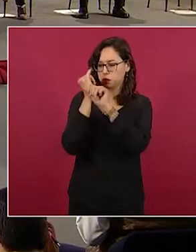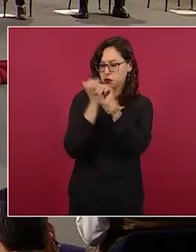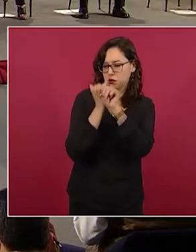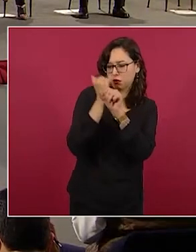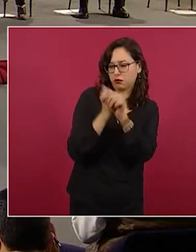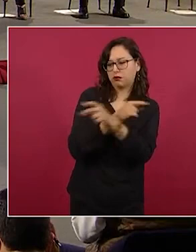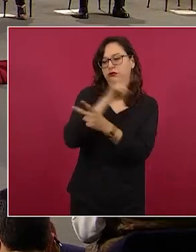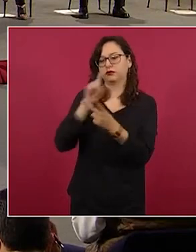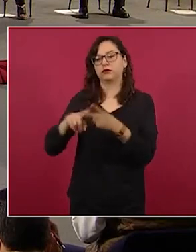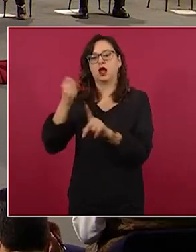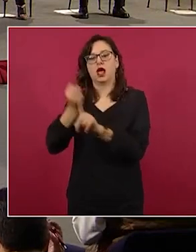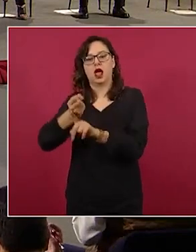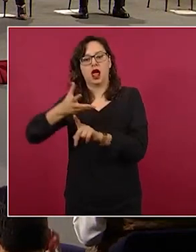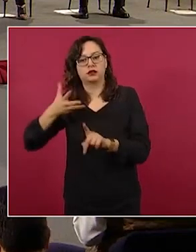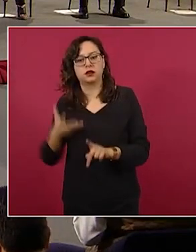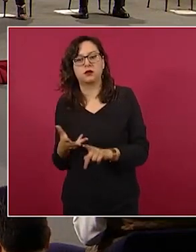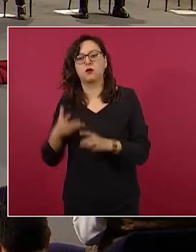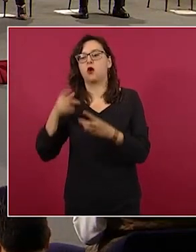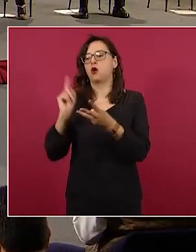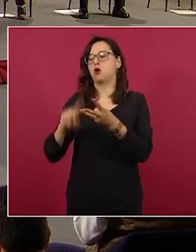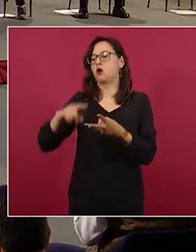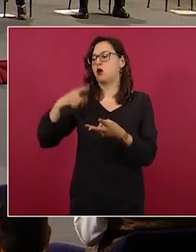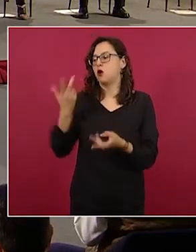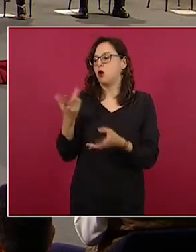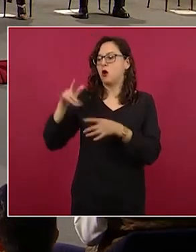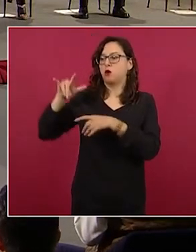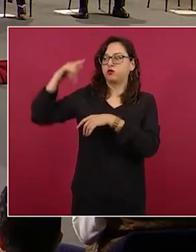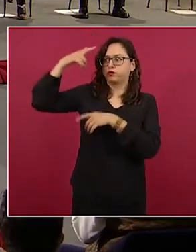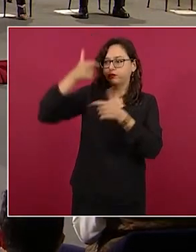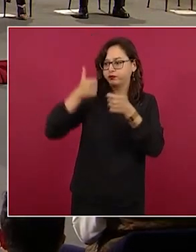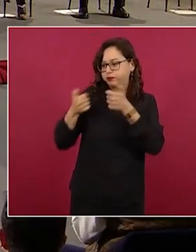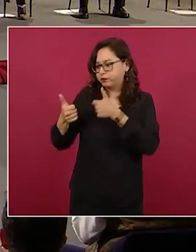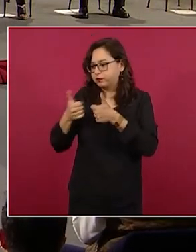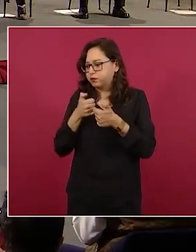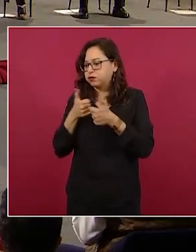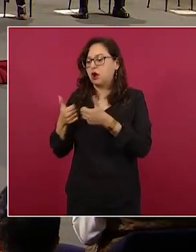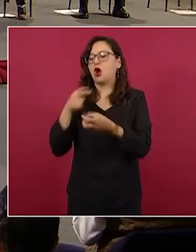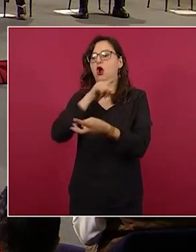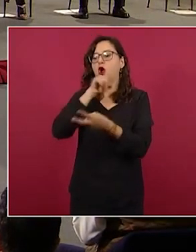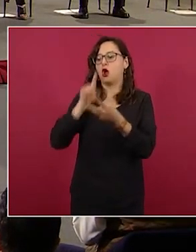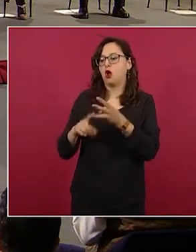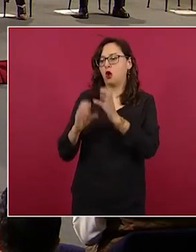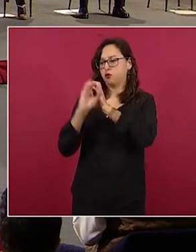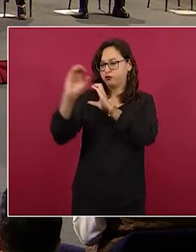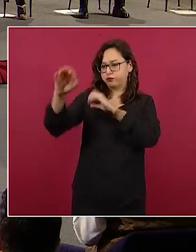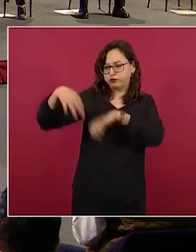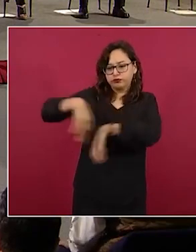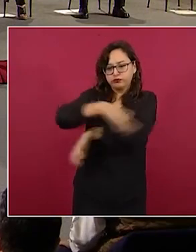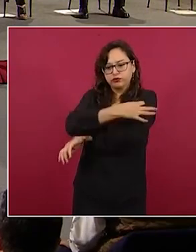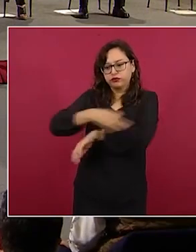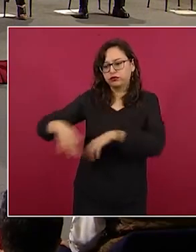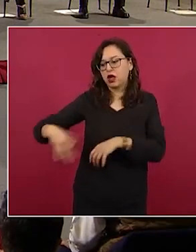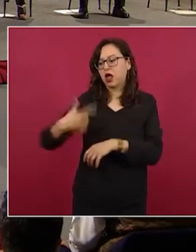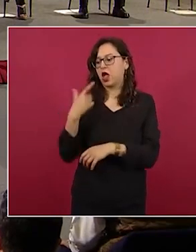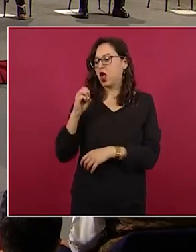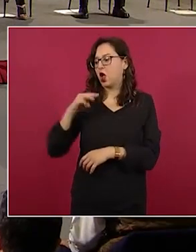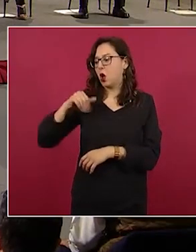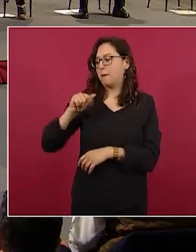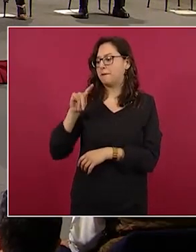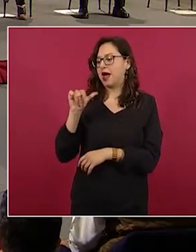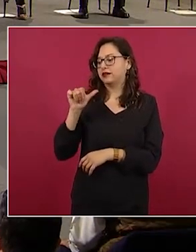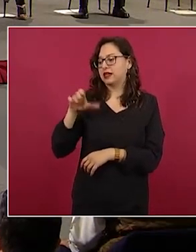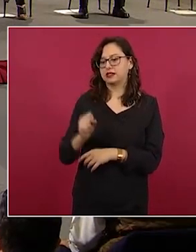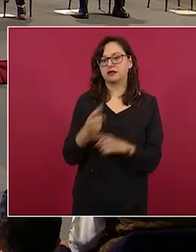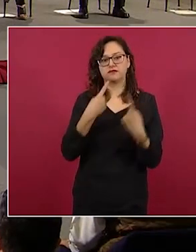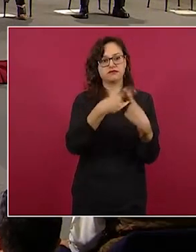antropólogos, antropólogos físicos, droneros, topógrafos, geómatas, la mayor parte de